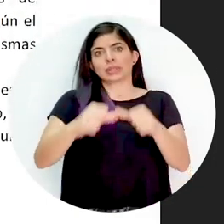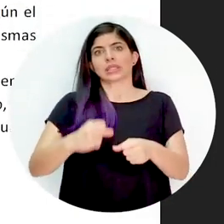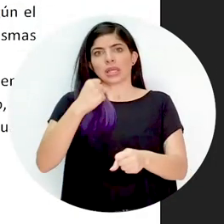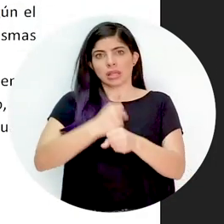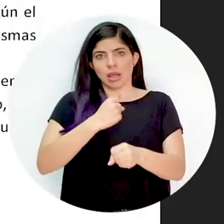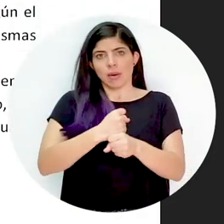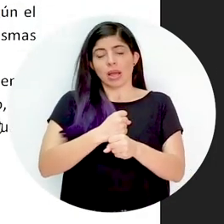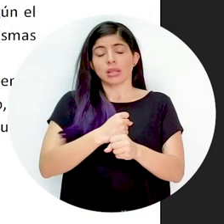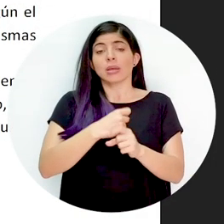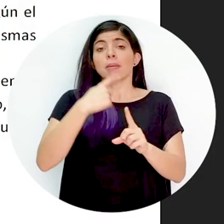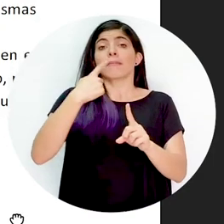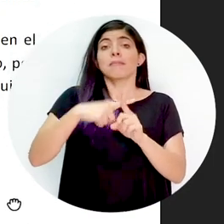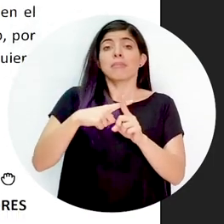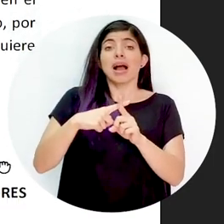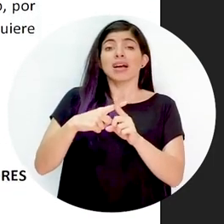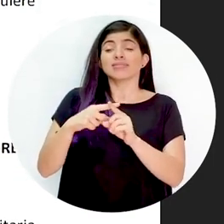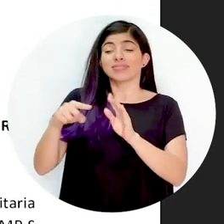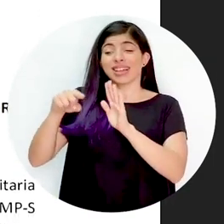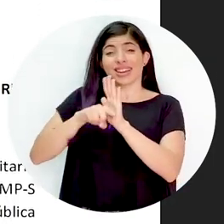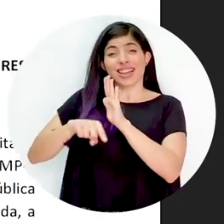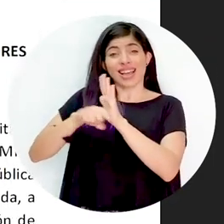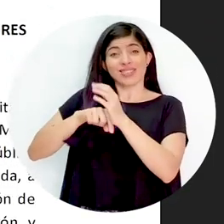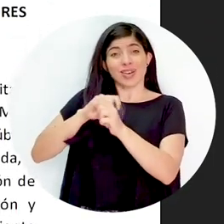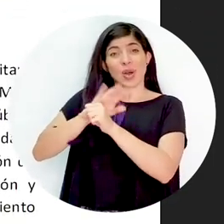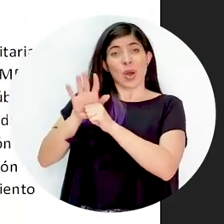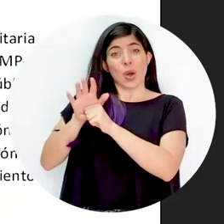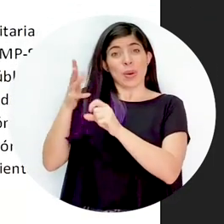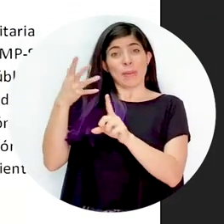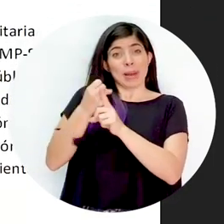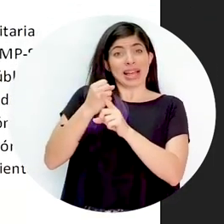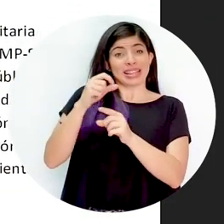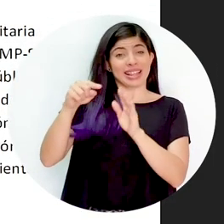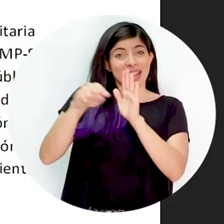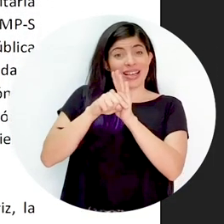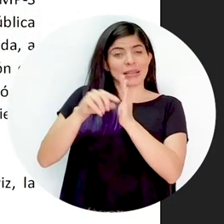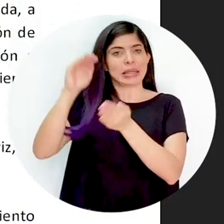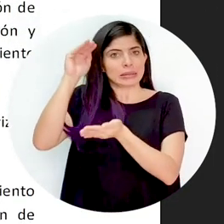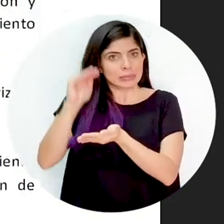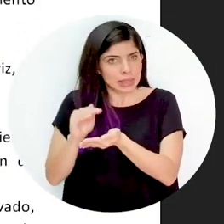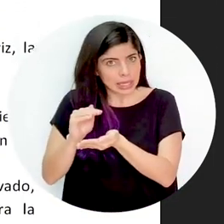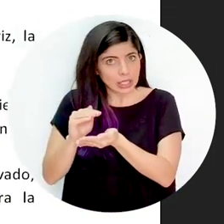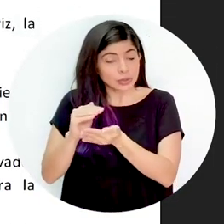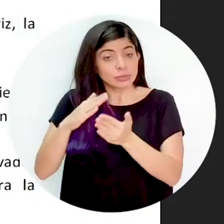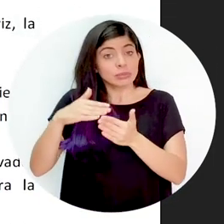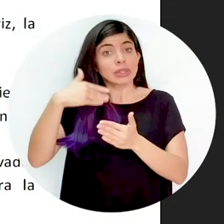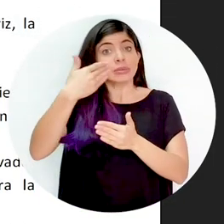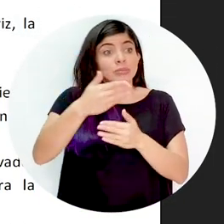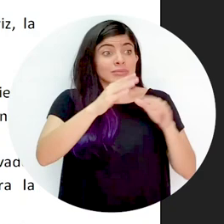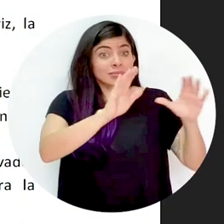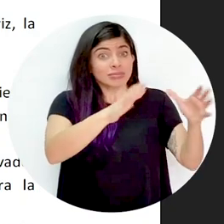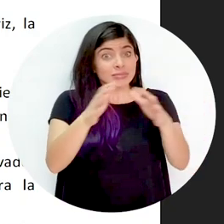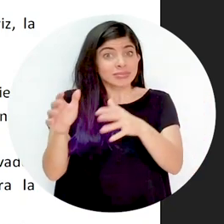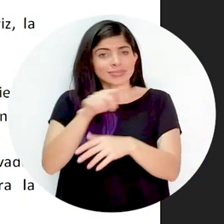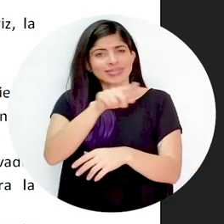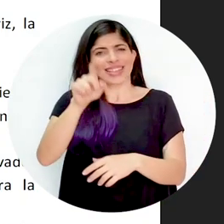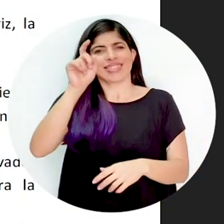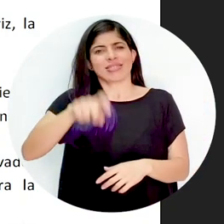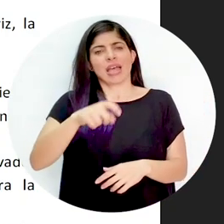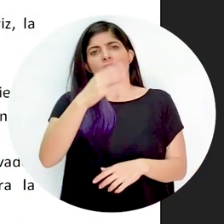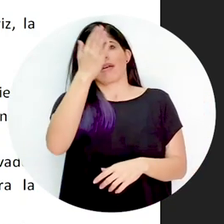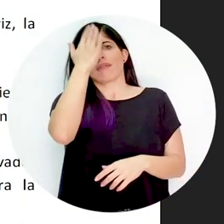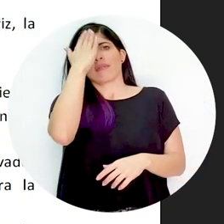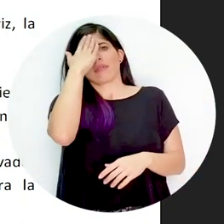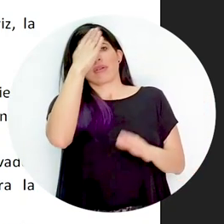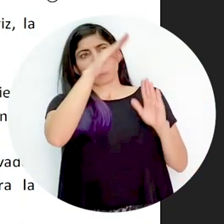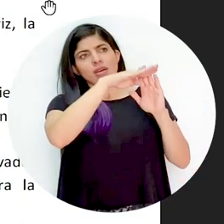labores y disminuir los efectos negativos del COVID-19. Posteriormente, todos los sectores deben conocer